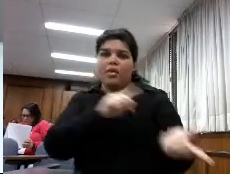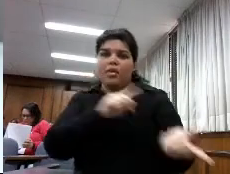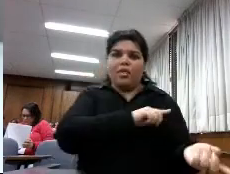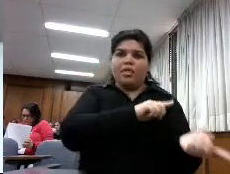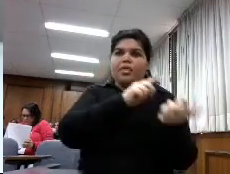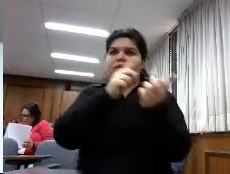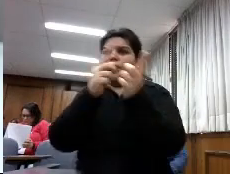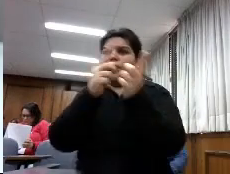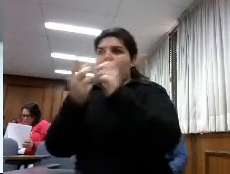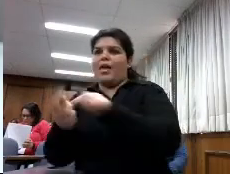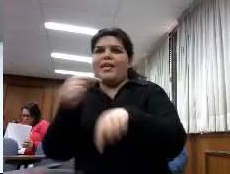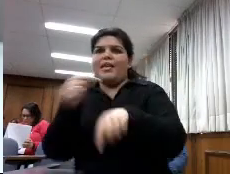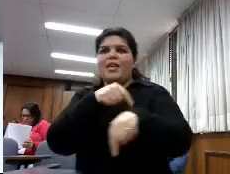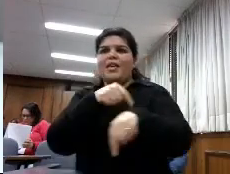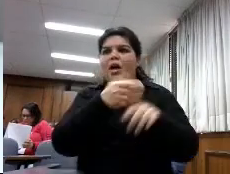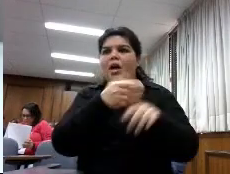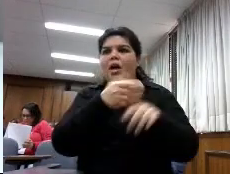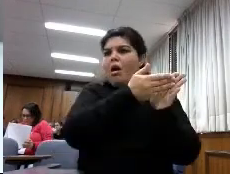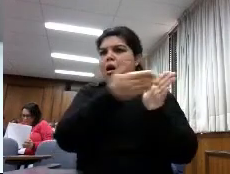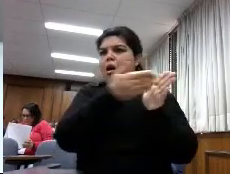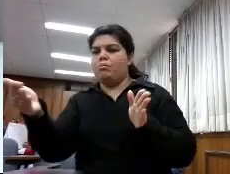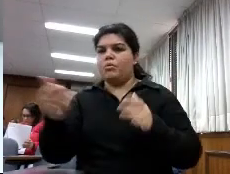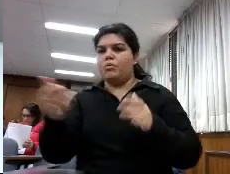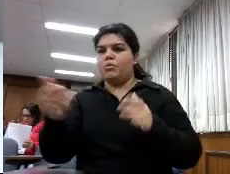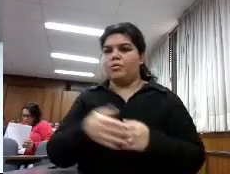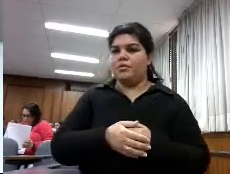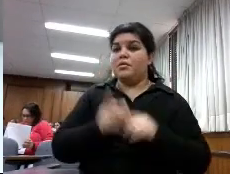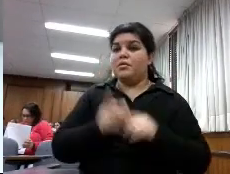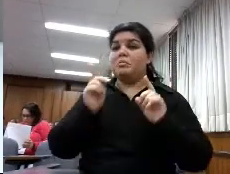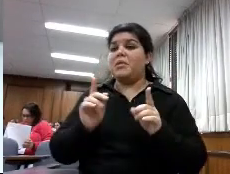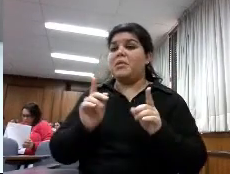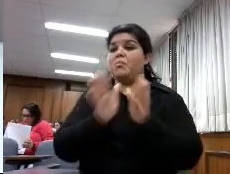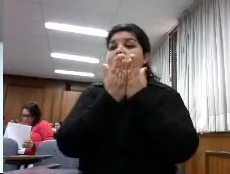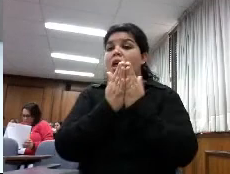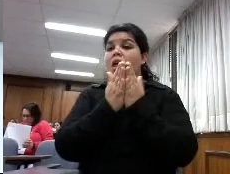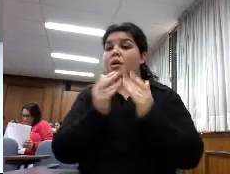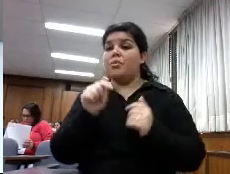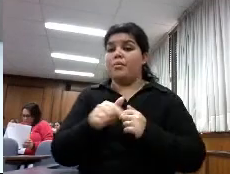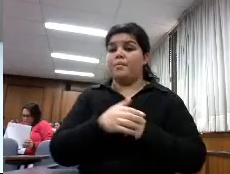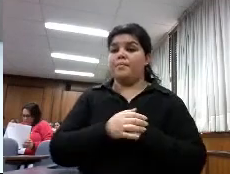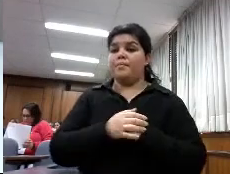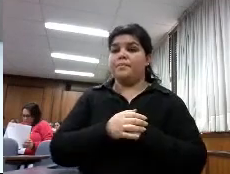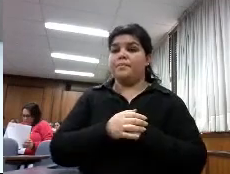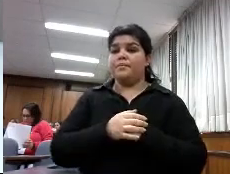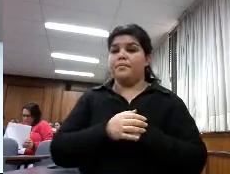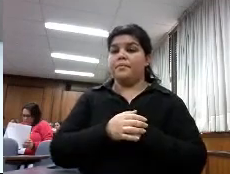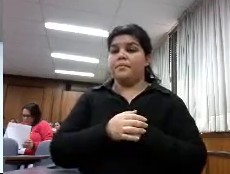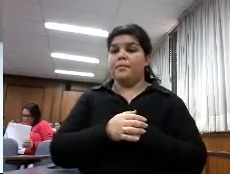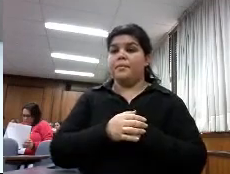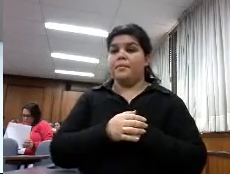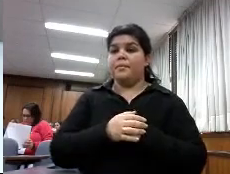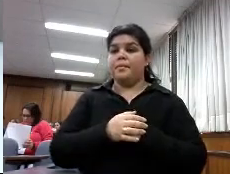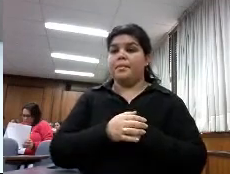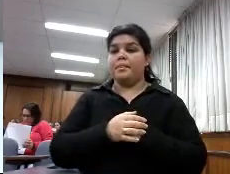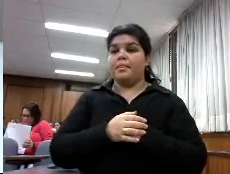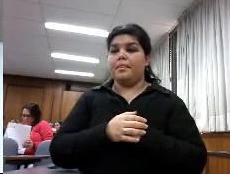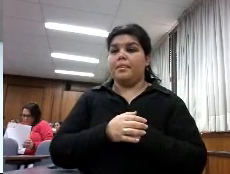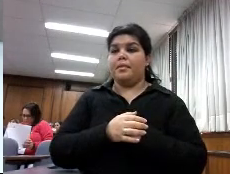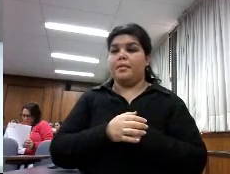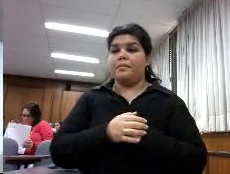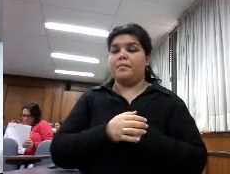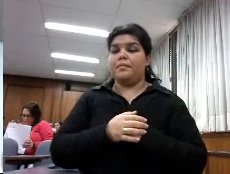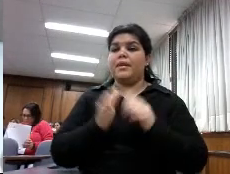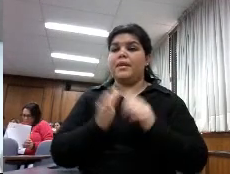electrónico que uno en papel entonces el libro códice fue móvil fue el primer